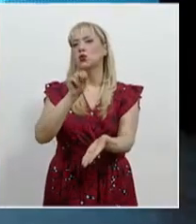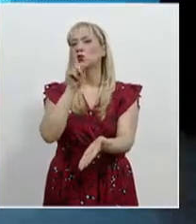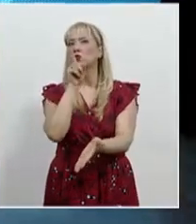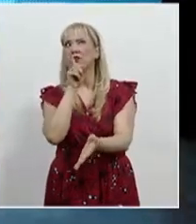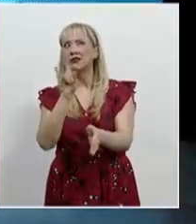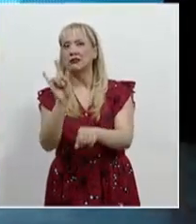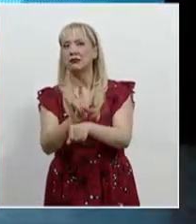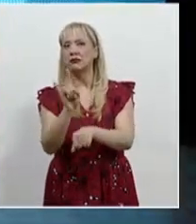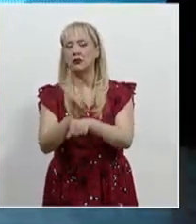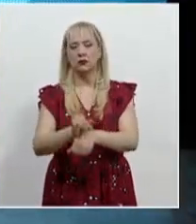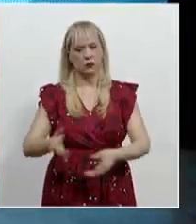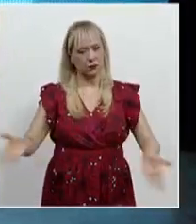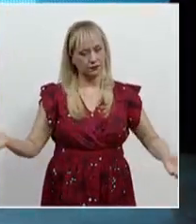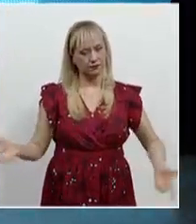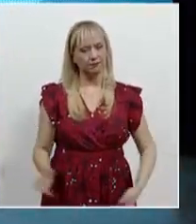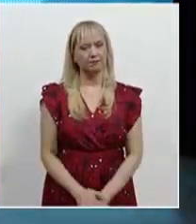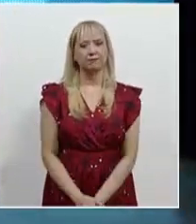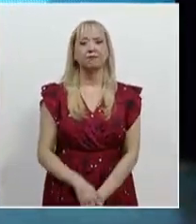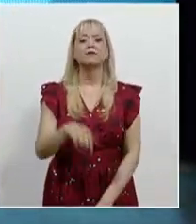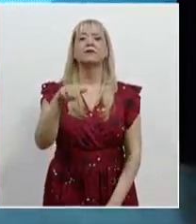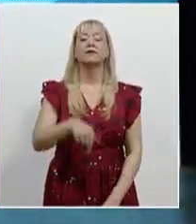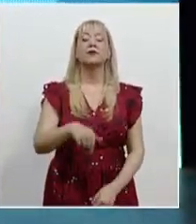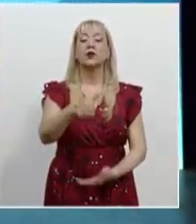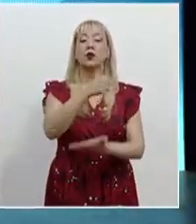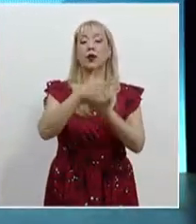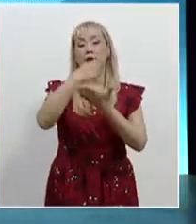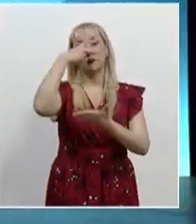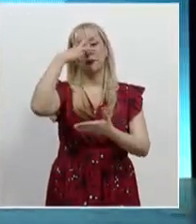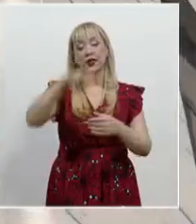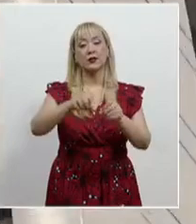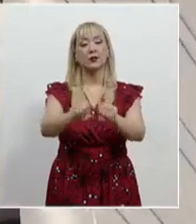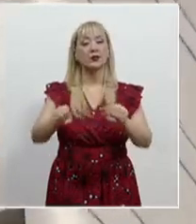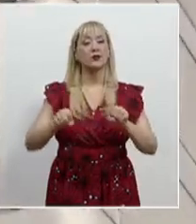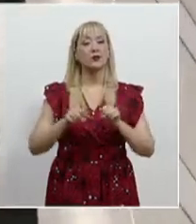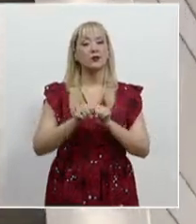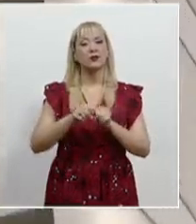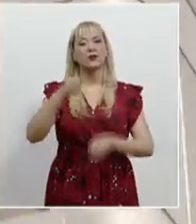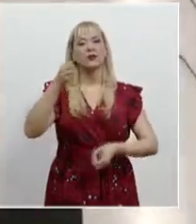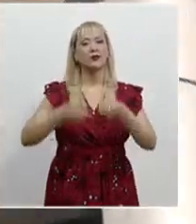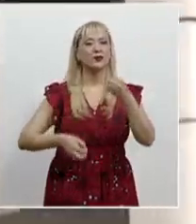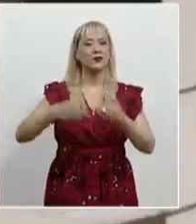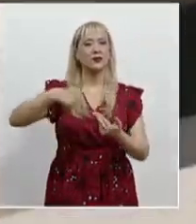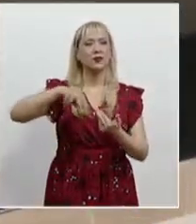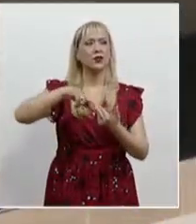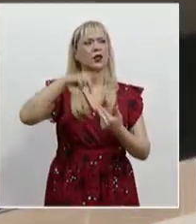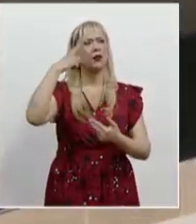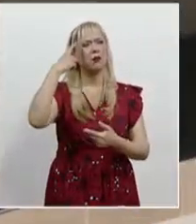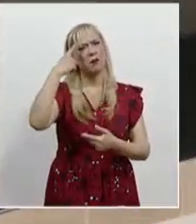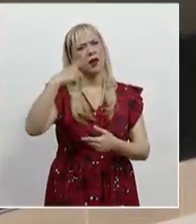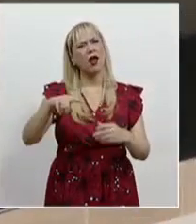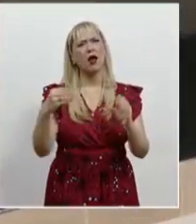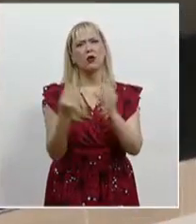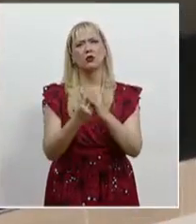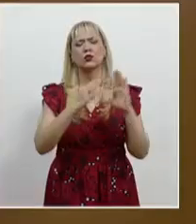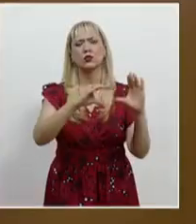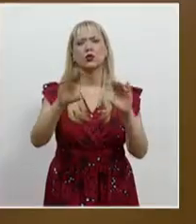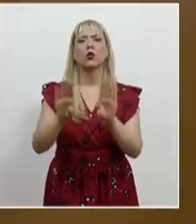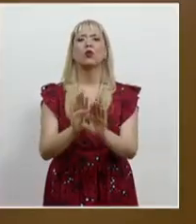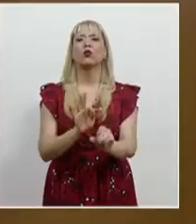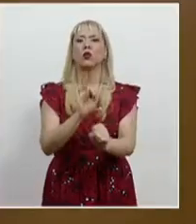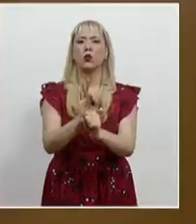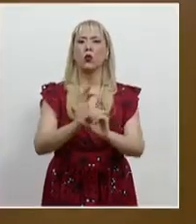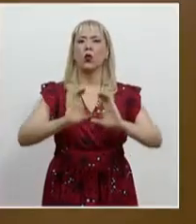Por su parte, la Sala Regional Ciudad de México inició la capacitación sobre clasificación de información y protección de datos